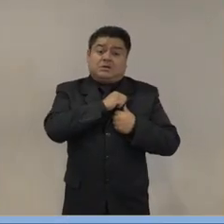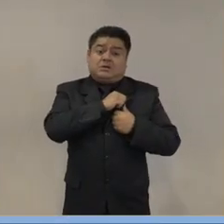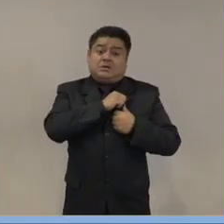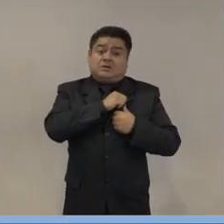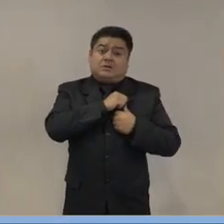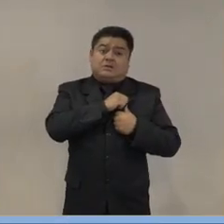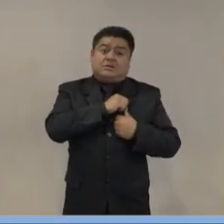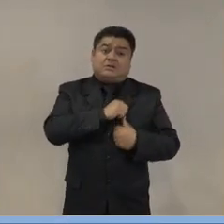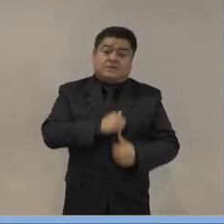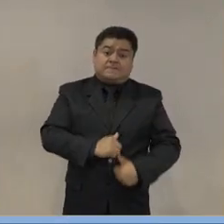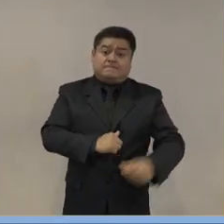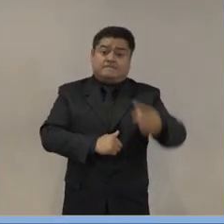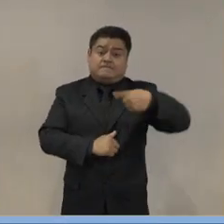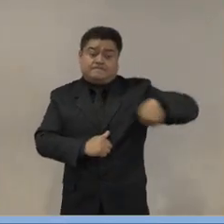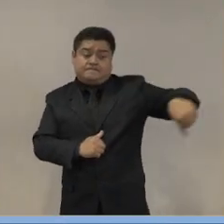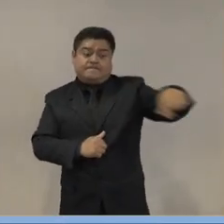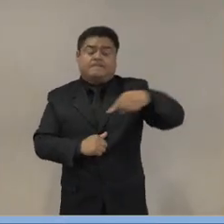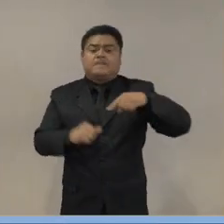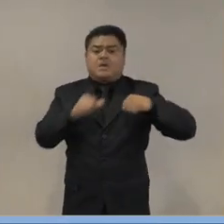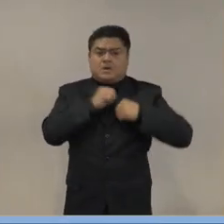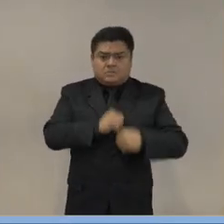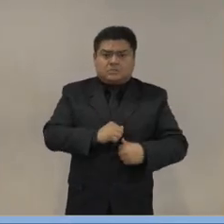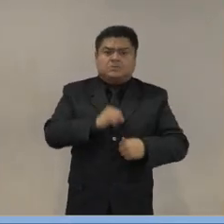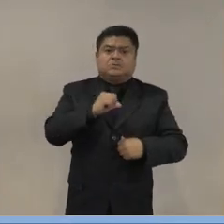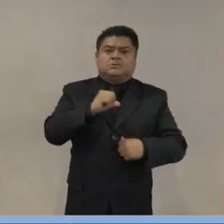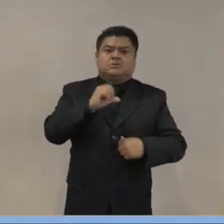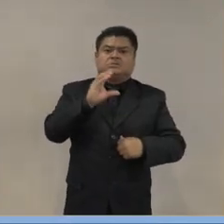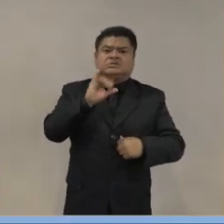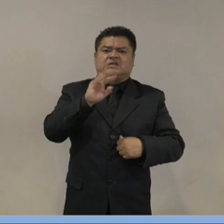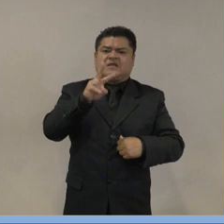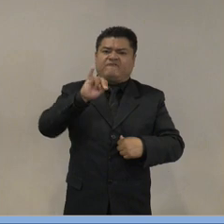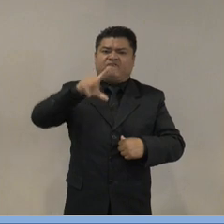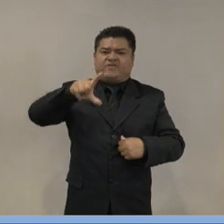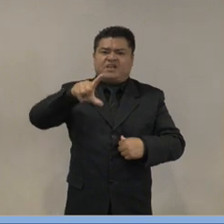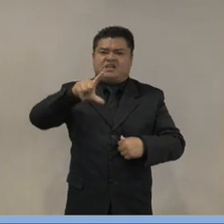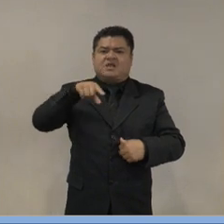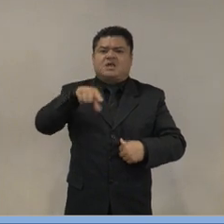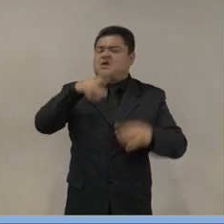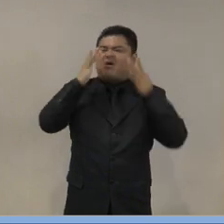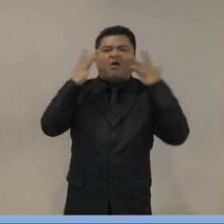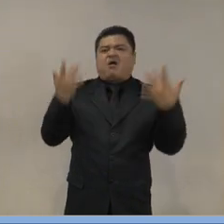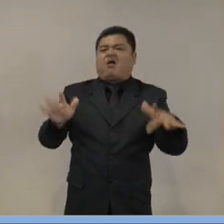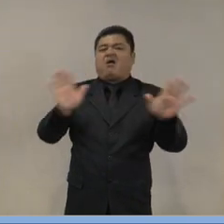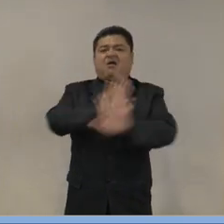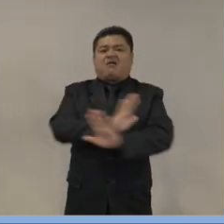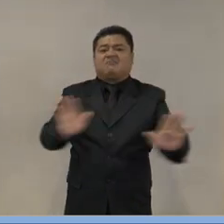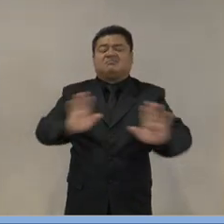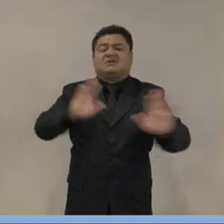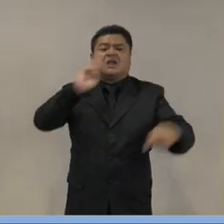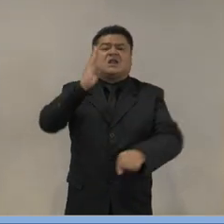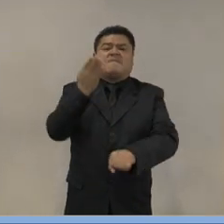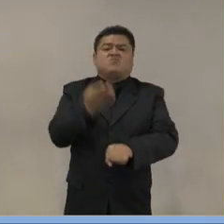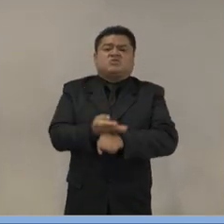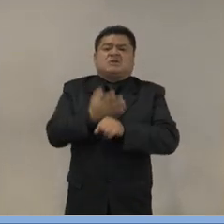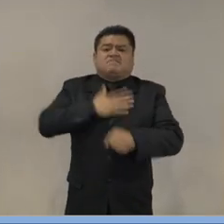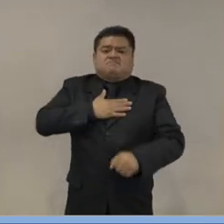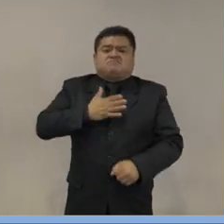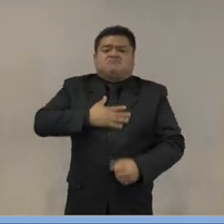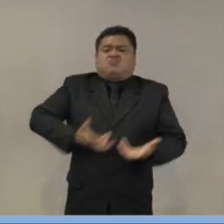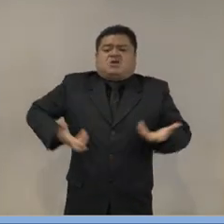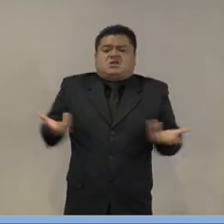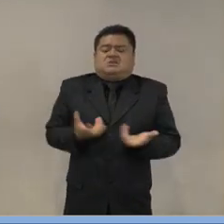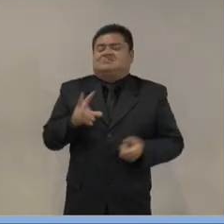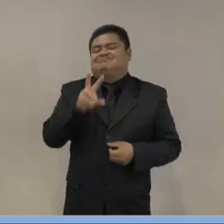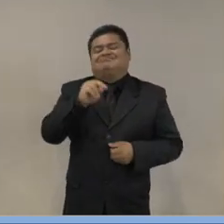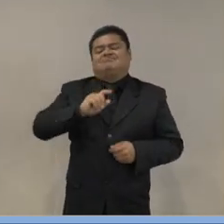claudicación de las autoridades civiles para hacerse responsables del gobierno de la seguridad. Le han dejado la seguridad a